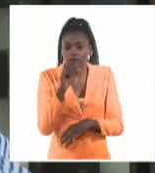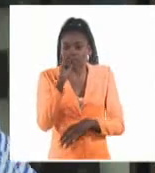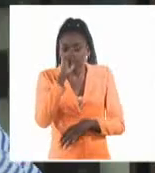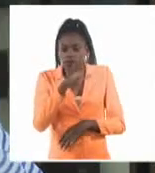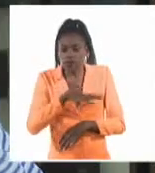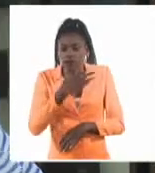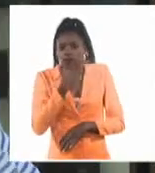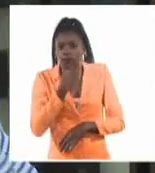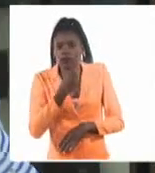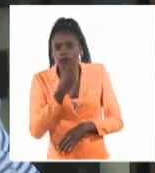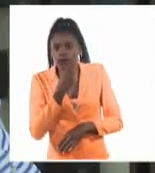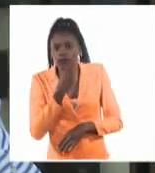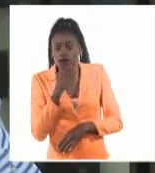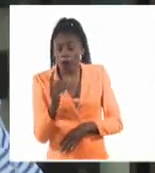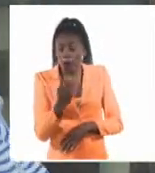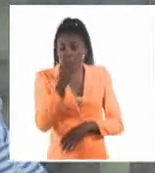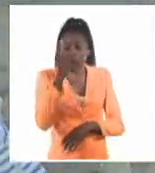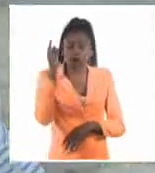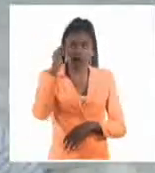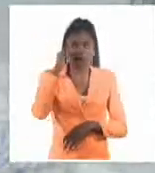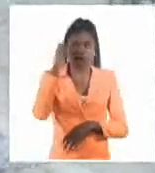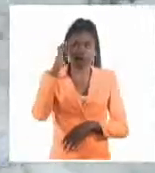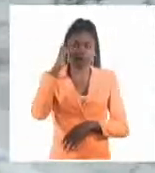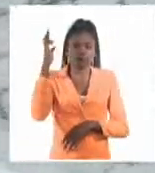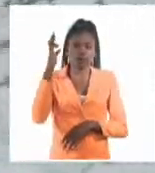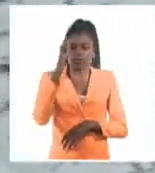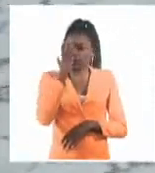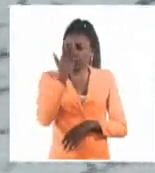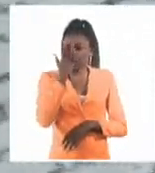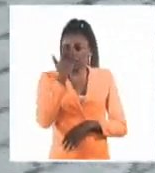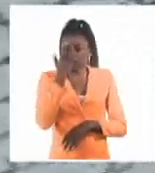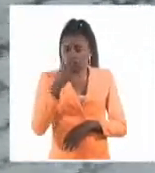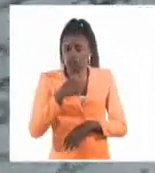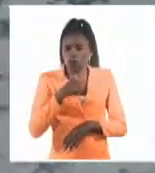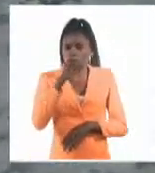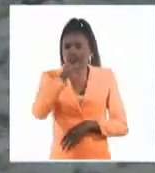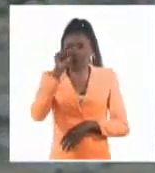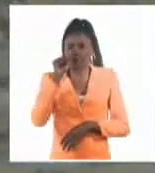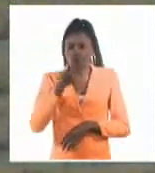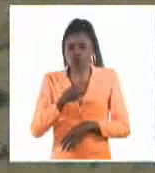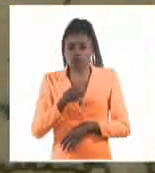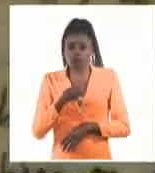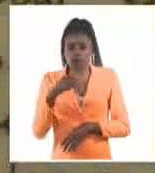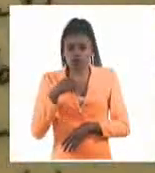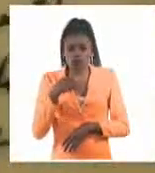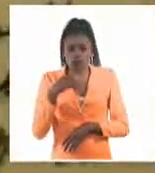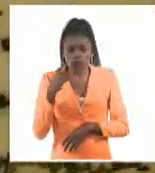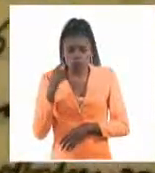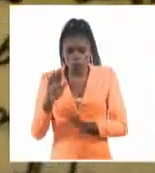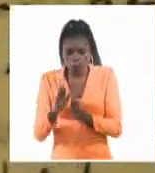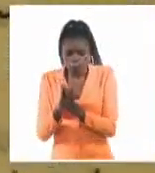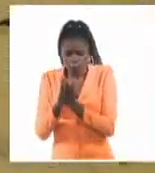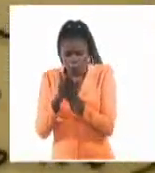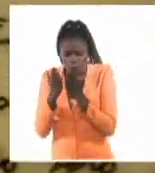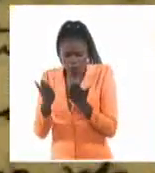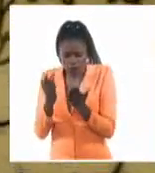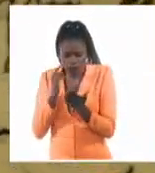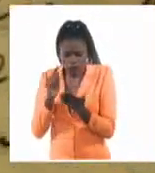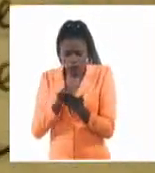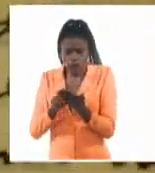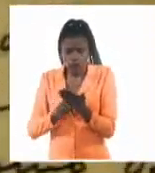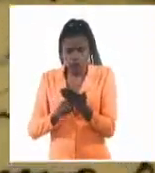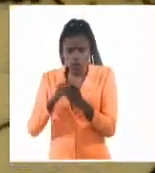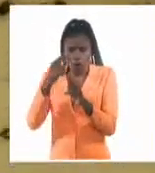joven, porque lo primero que te viene a la mente en el caso del Che, yo misma me preguntaba cuando encuentro unos cuadernitos que él le puso,